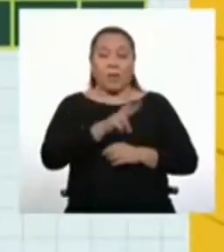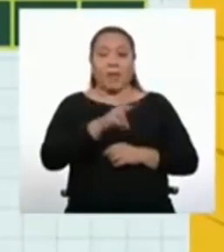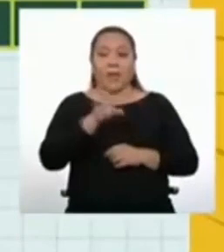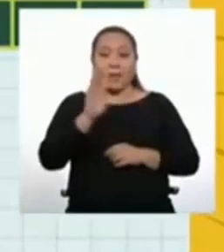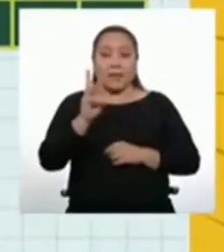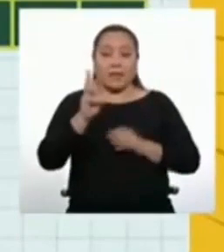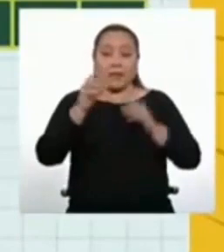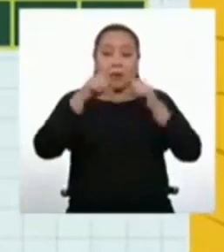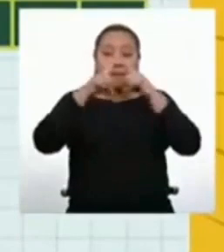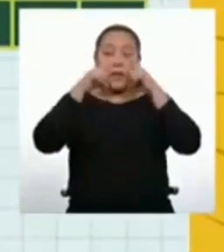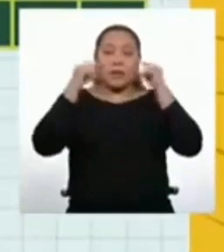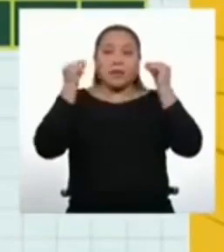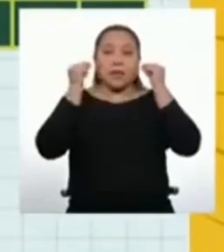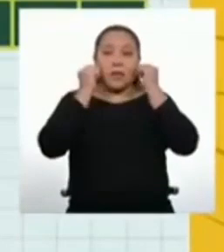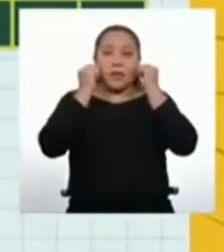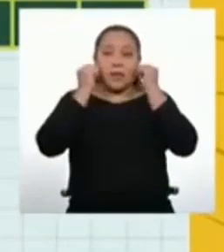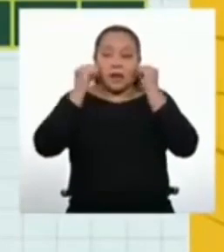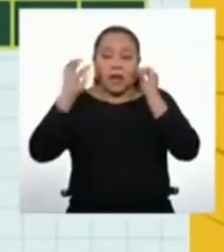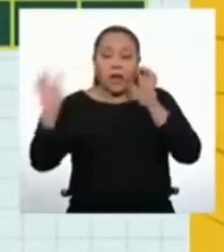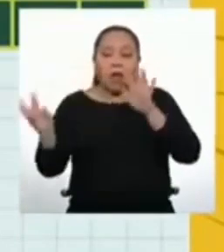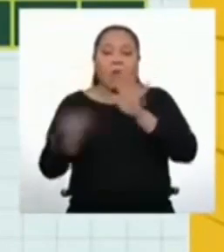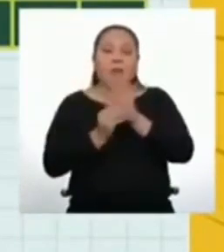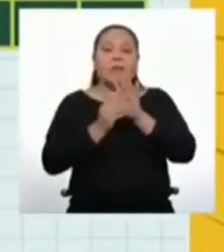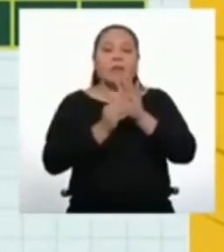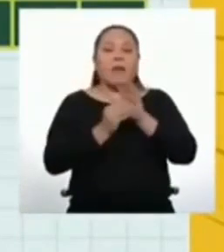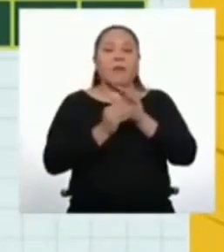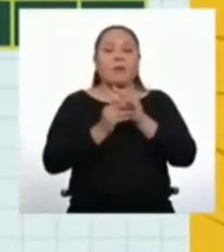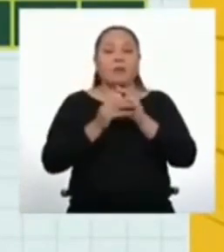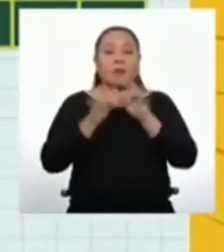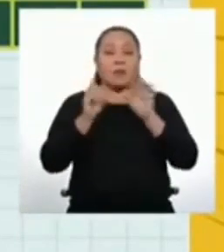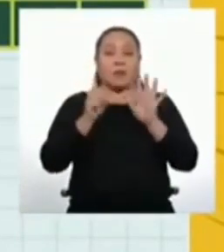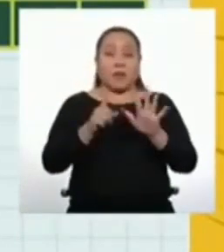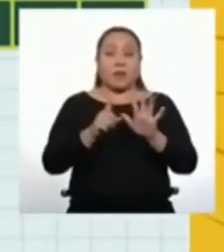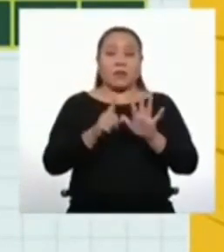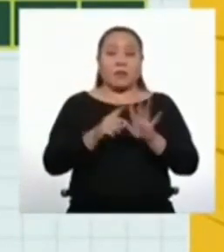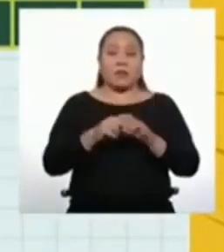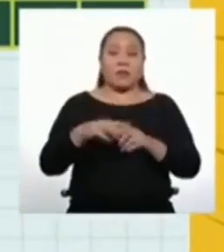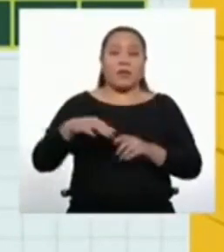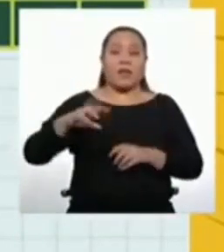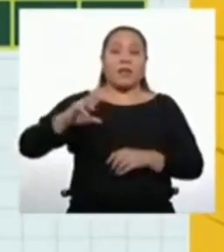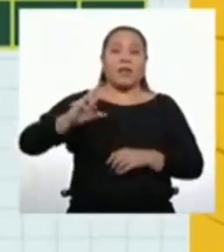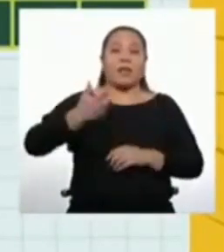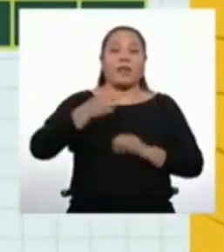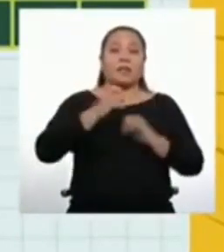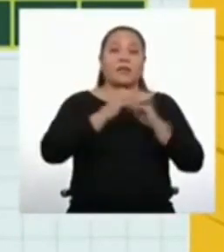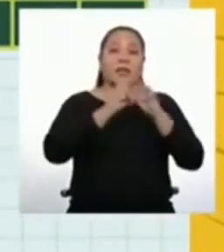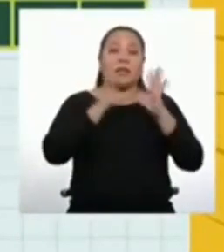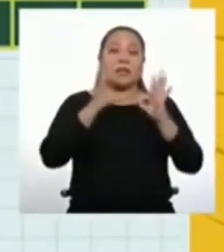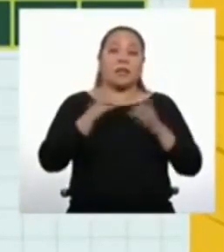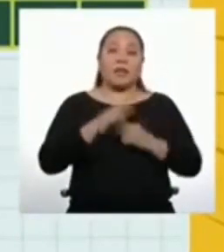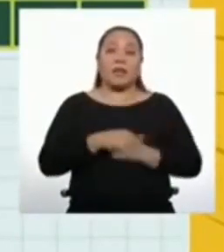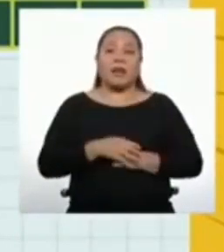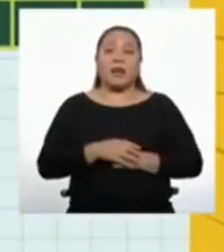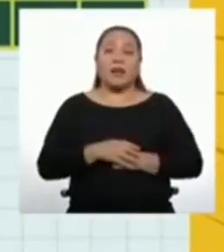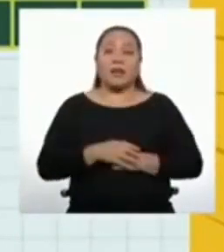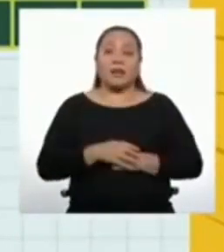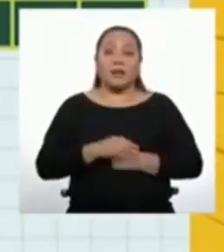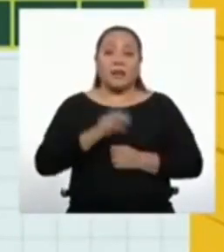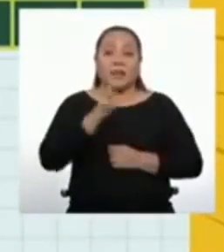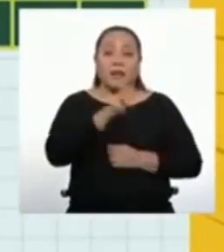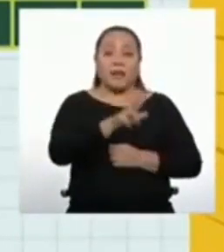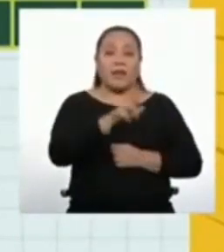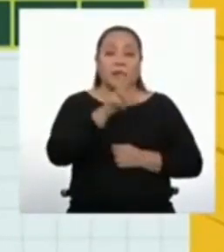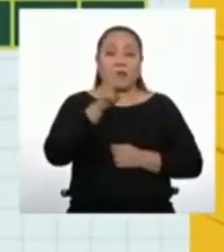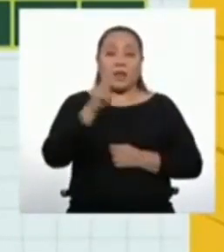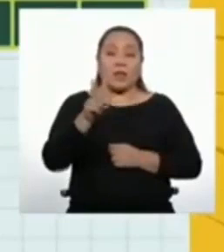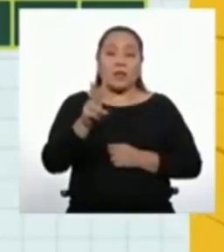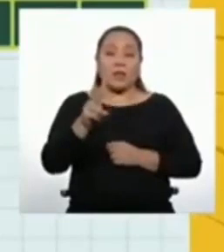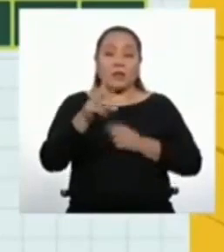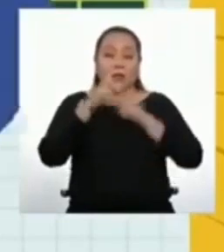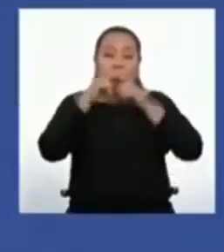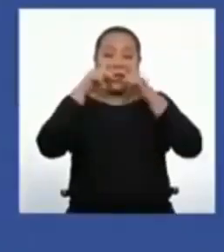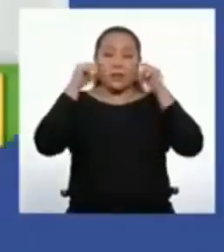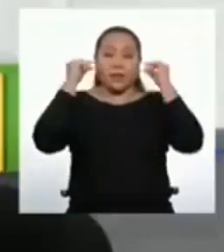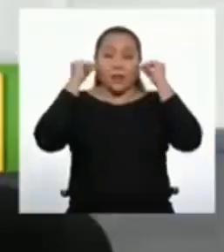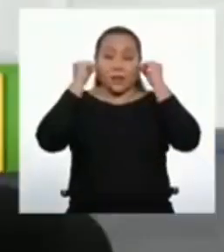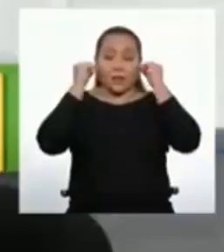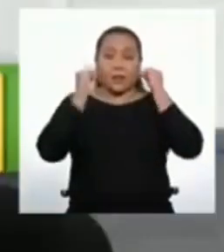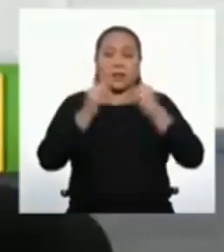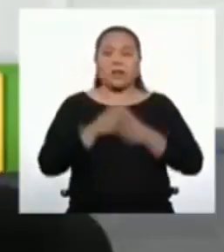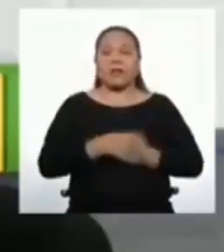mascarillas y le agregamos 6, tendremos que el día 3 se hicieron 32 mascarillas.